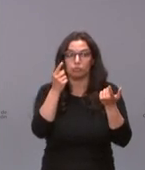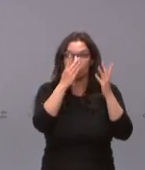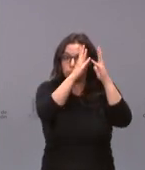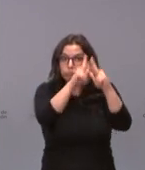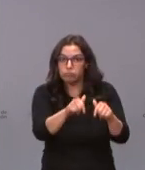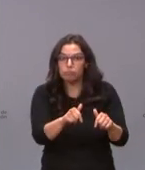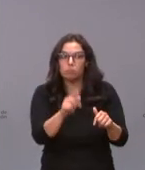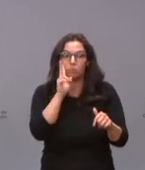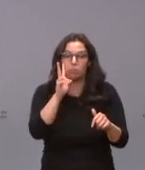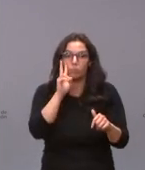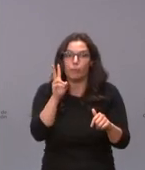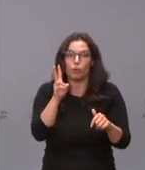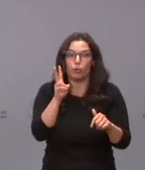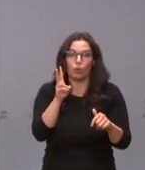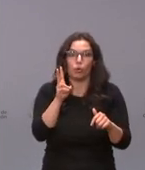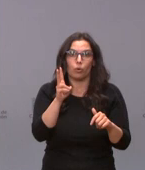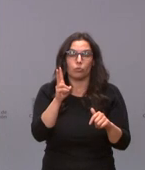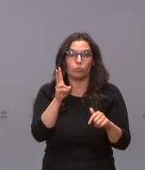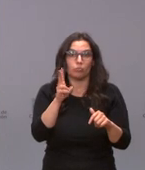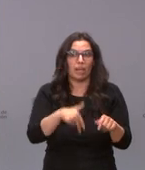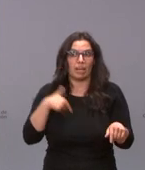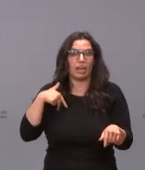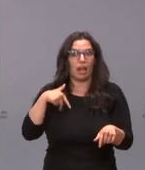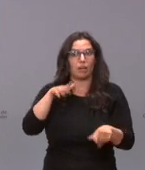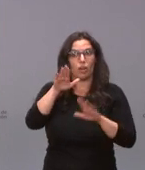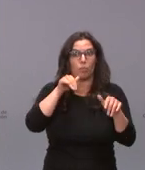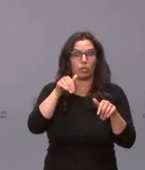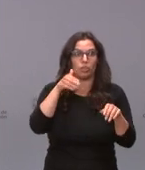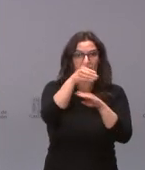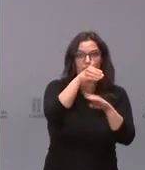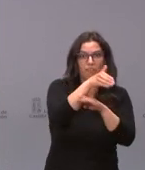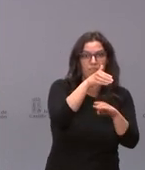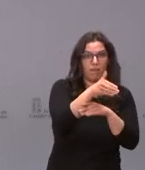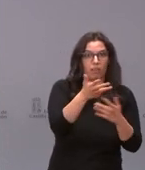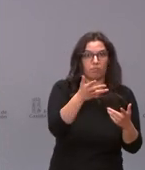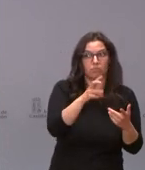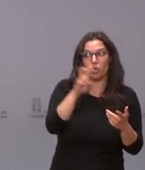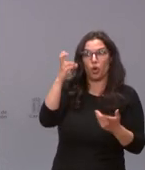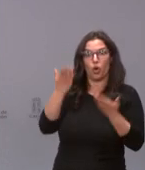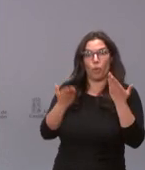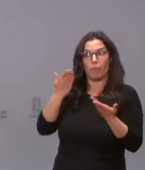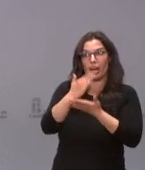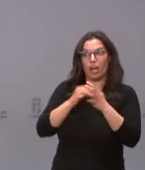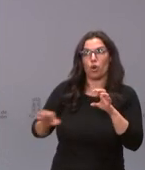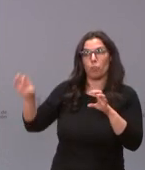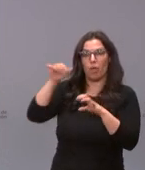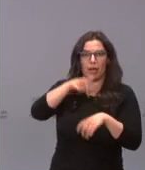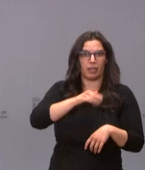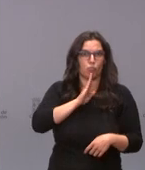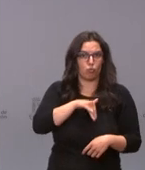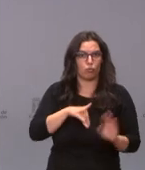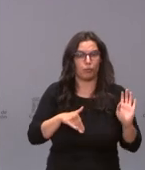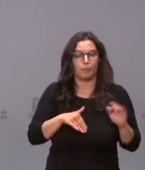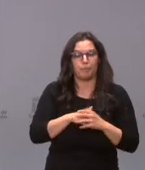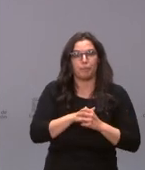que no hay más aumento del rechazo que ninguna otra de hecho es al revés es donde mejor vamos si se va a recuperar